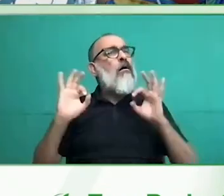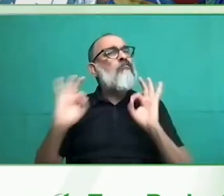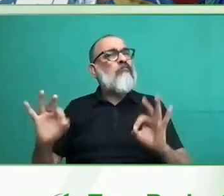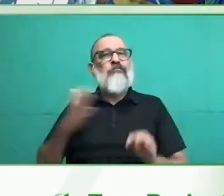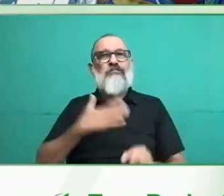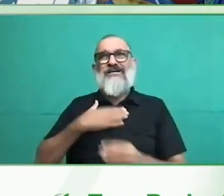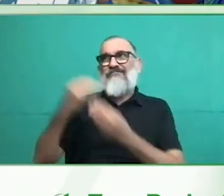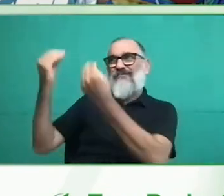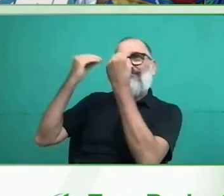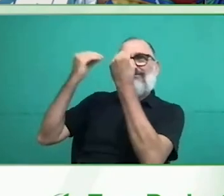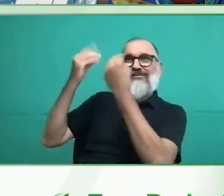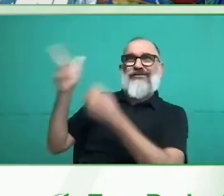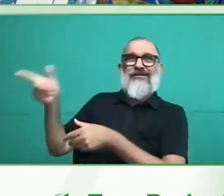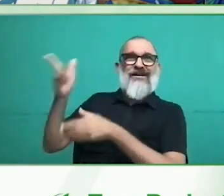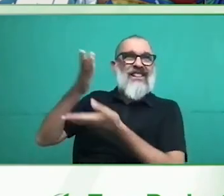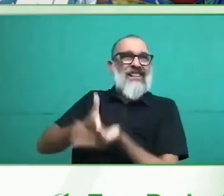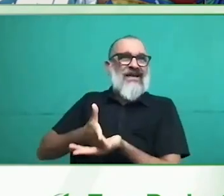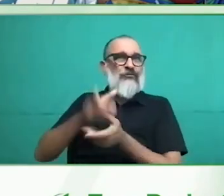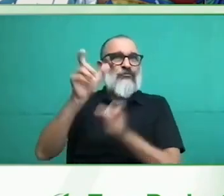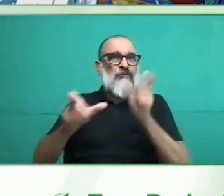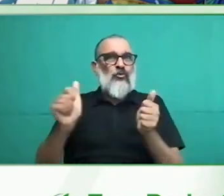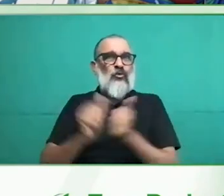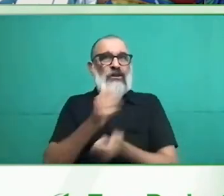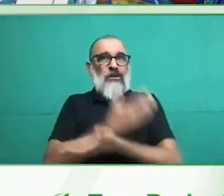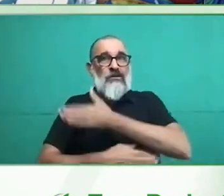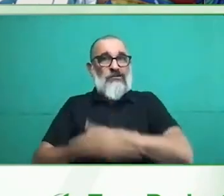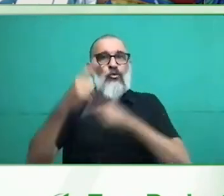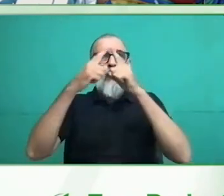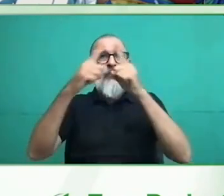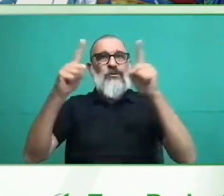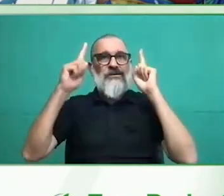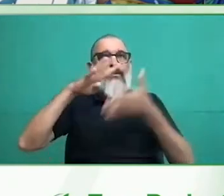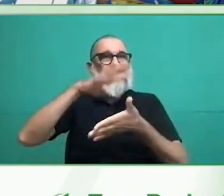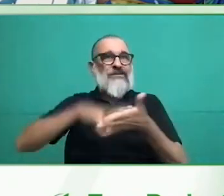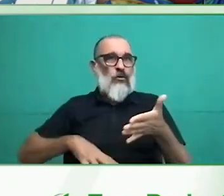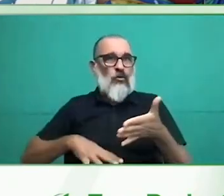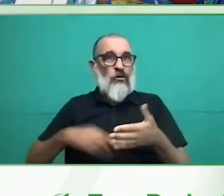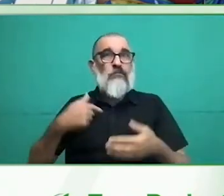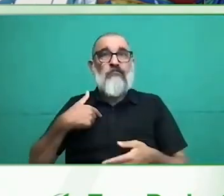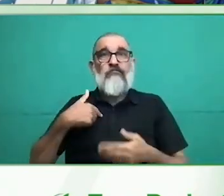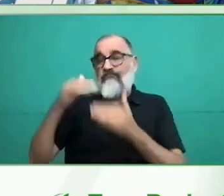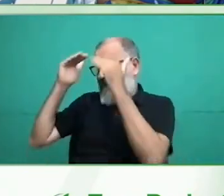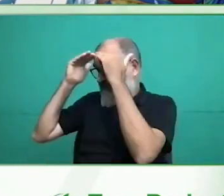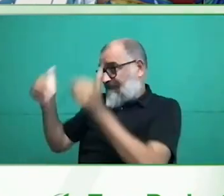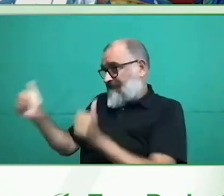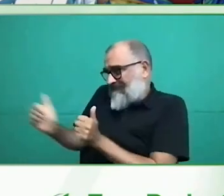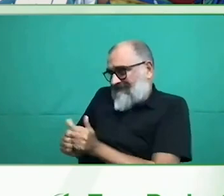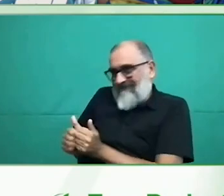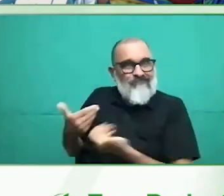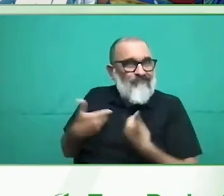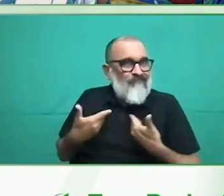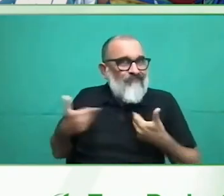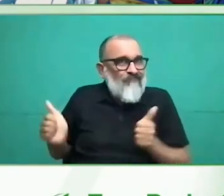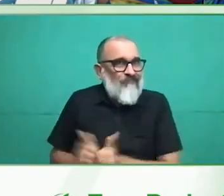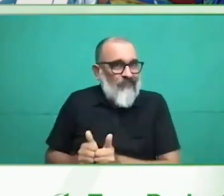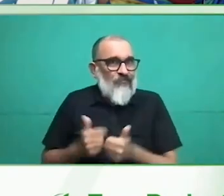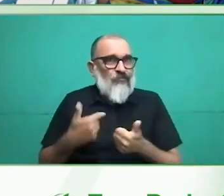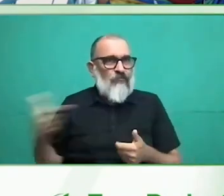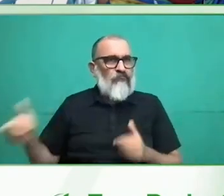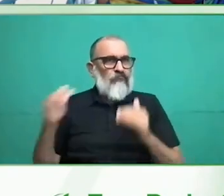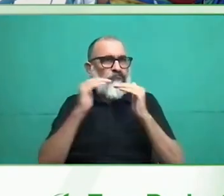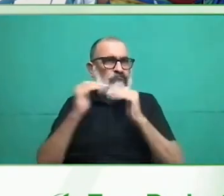Sociología, máster en Política Social y Mediación Comunitaria y máster en Gestión Pública. Actualmente realiza su doctorado